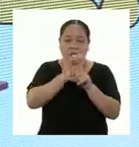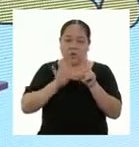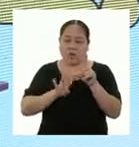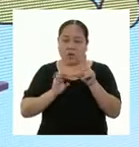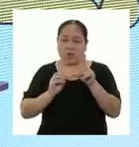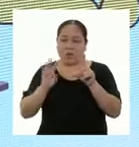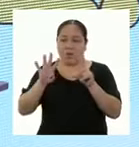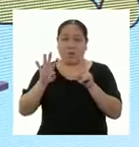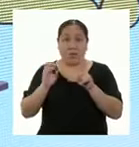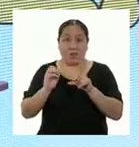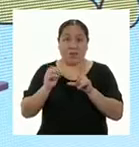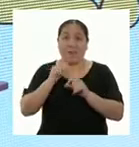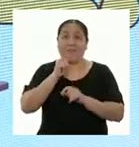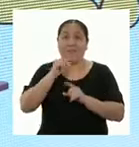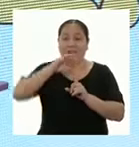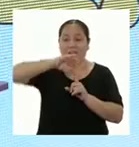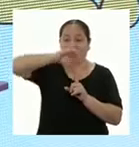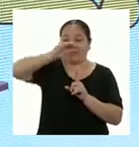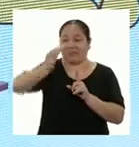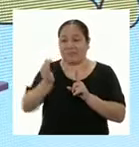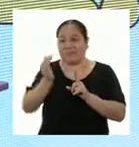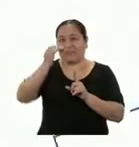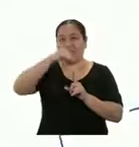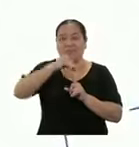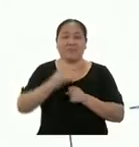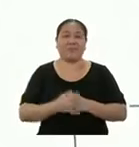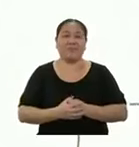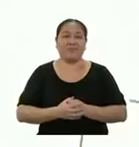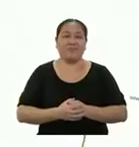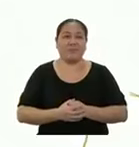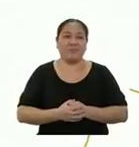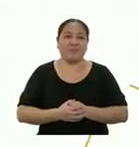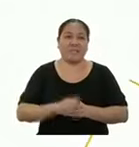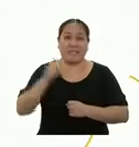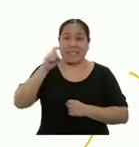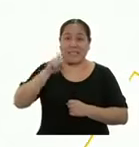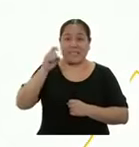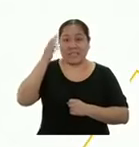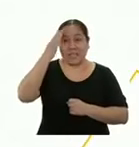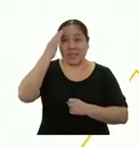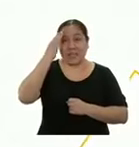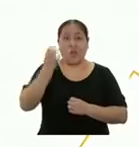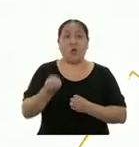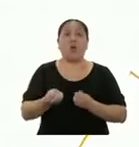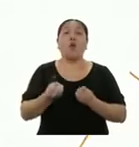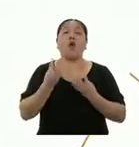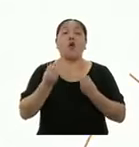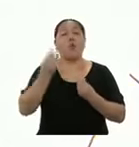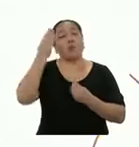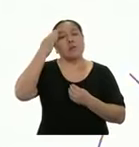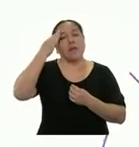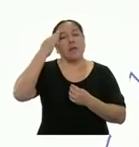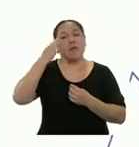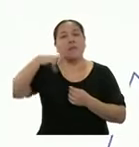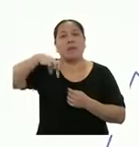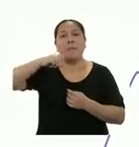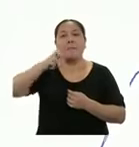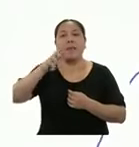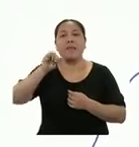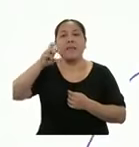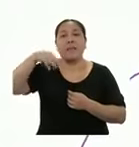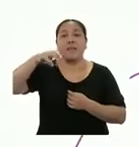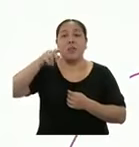Ahora solo nos falta el contorno del semicírculo. Es necesario refrescarle cómo se calcula el perímetro de un círculo.